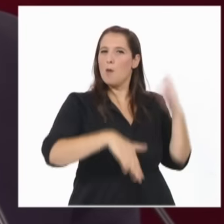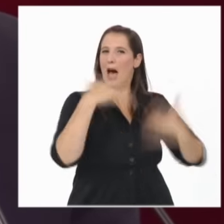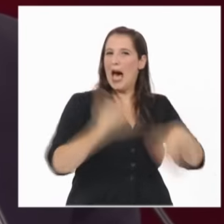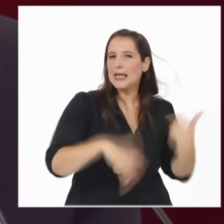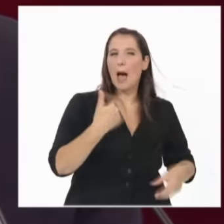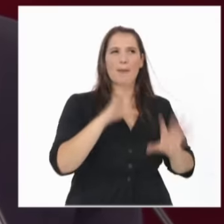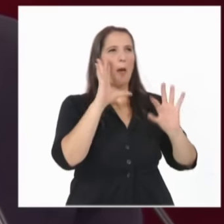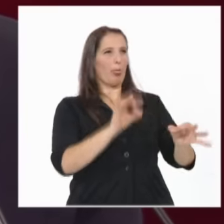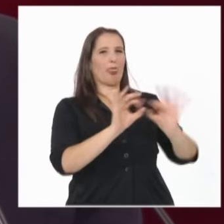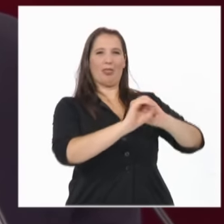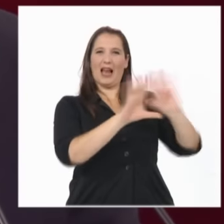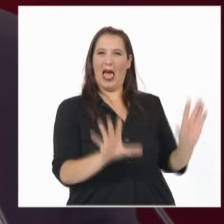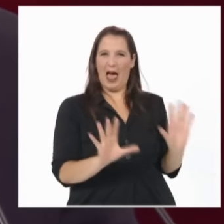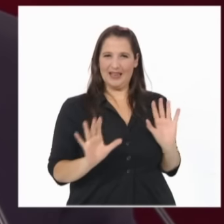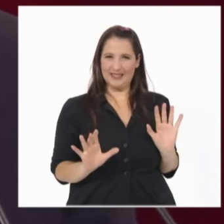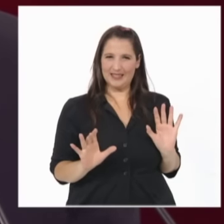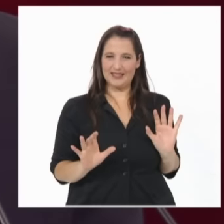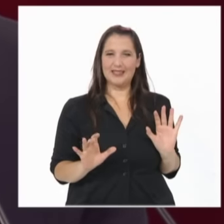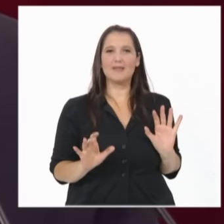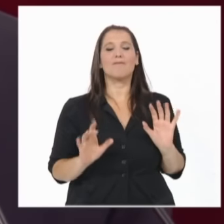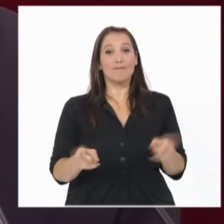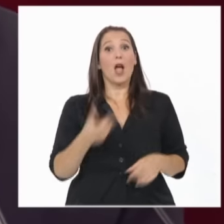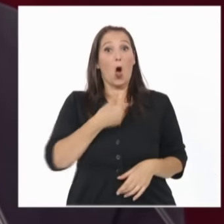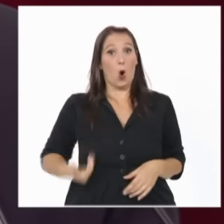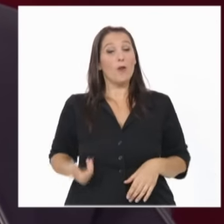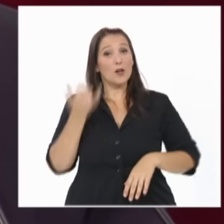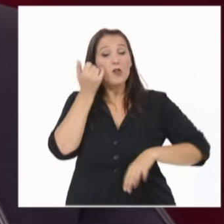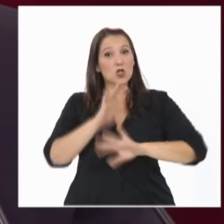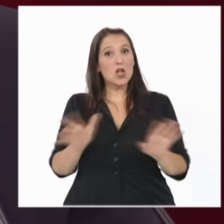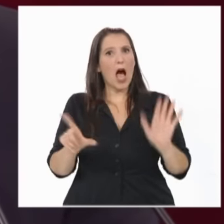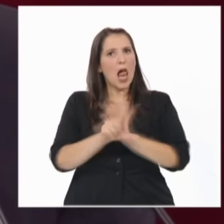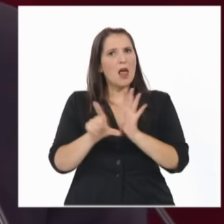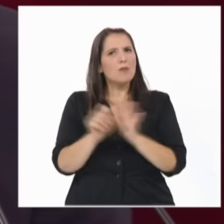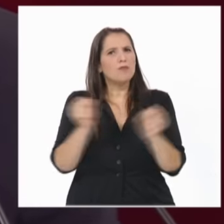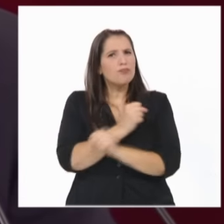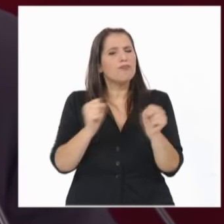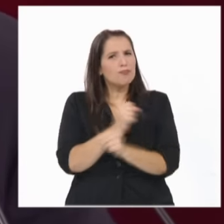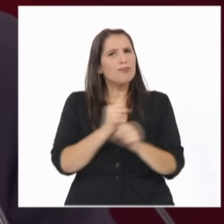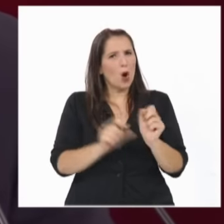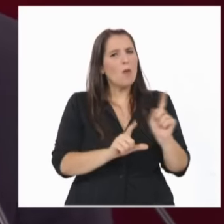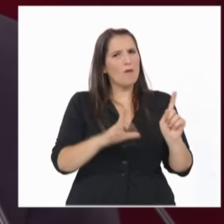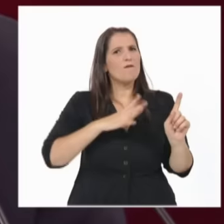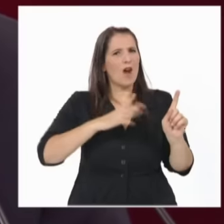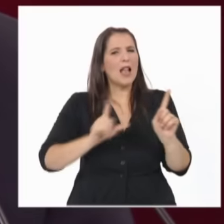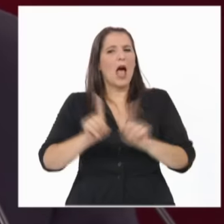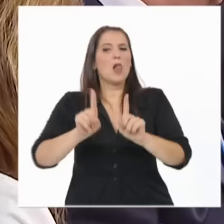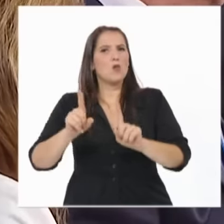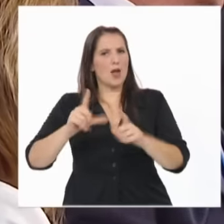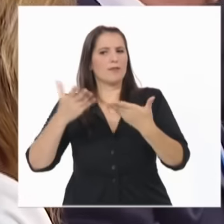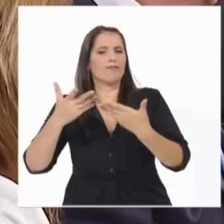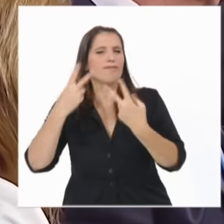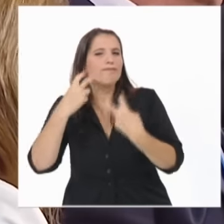y transparente. El gobierno ya aprobó varias leyes de Justicia 2020 y tiene otras en estudio.